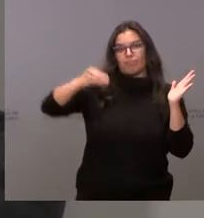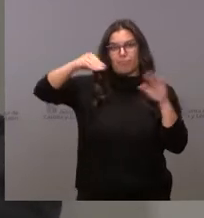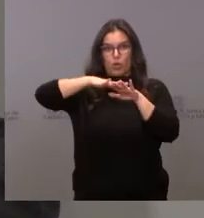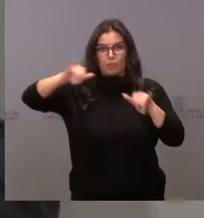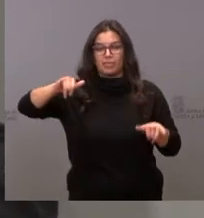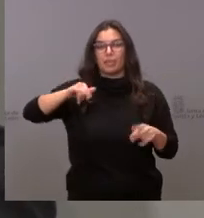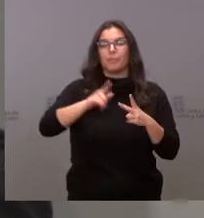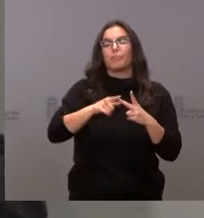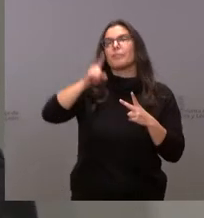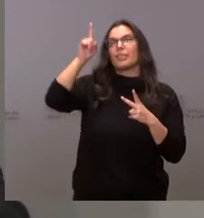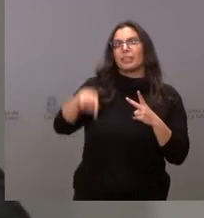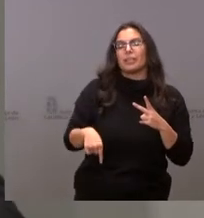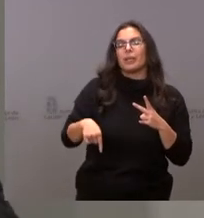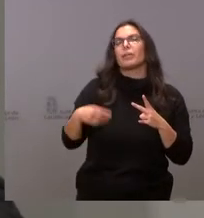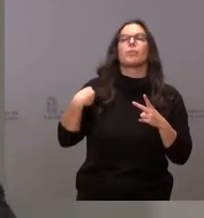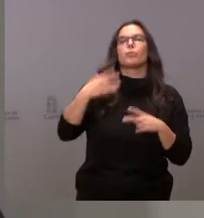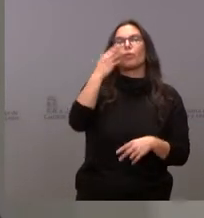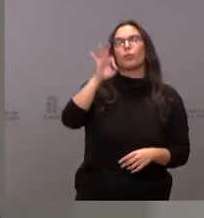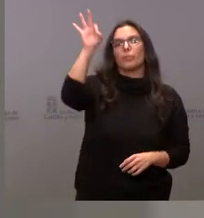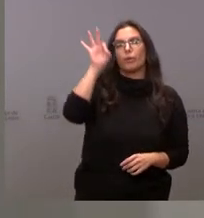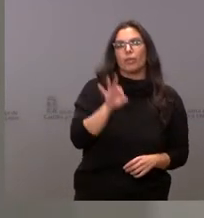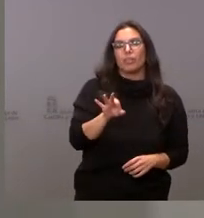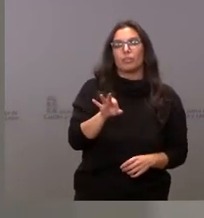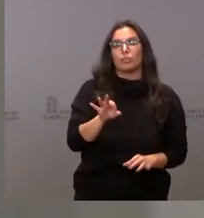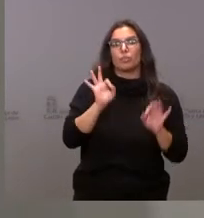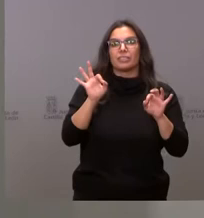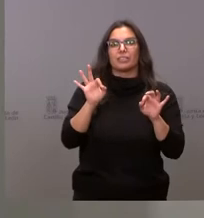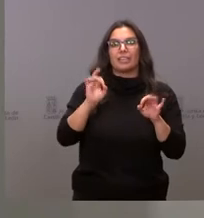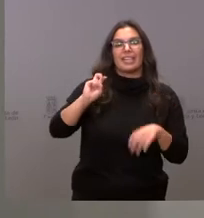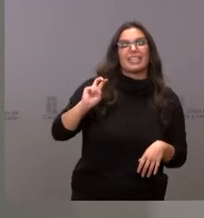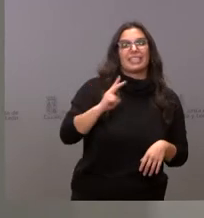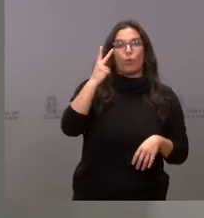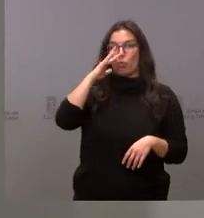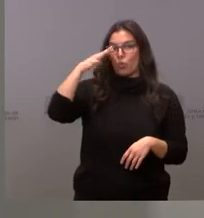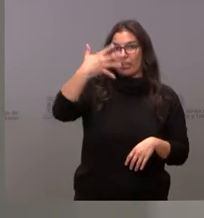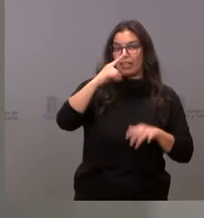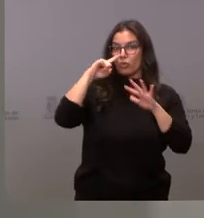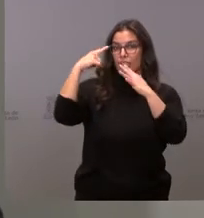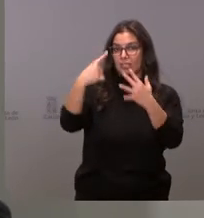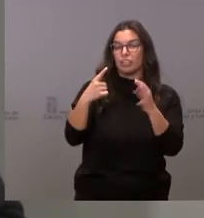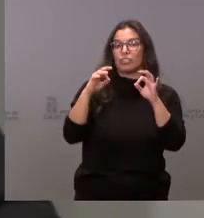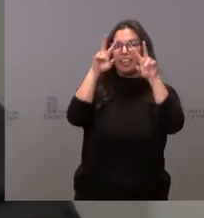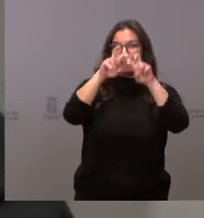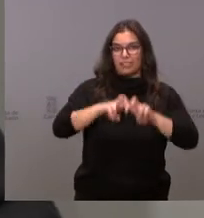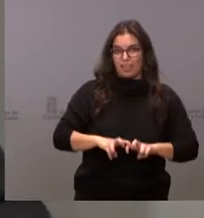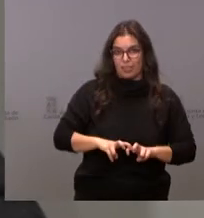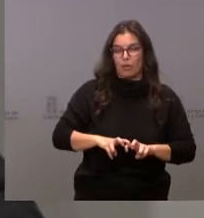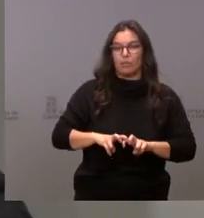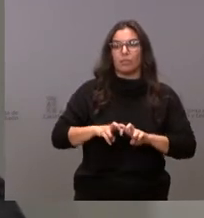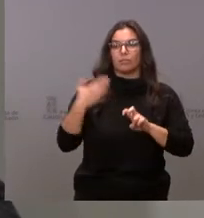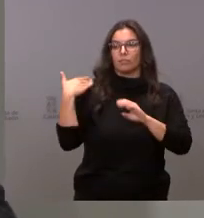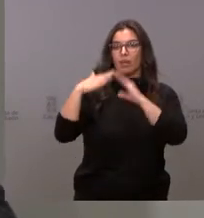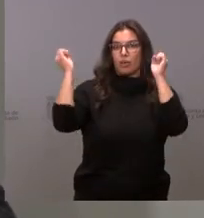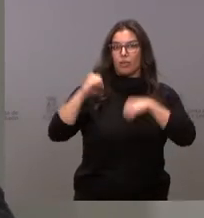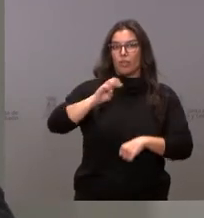el sexenio de transferencia y el 50% del segundo quinquenio y sexenio de investigación acordado en el